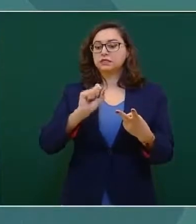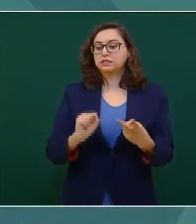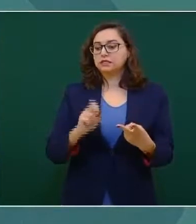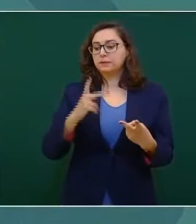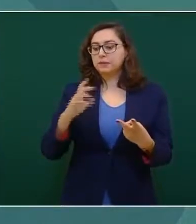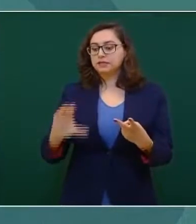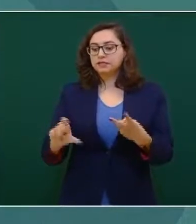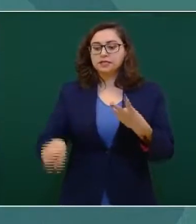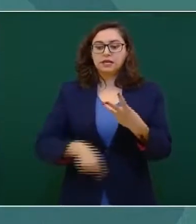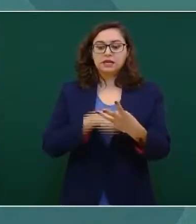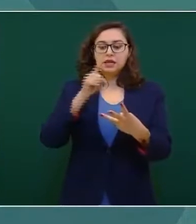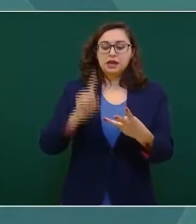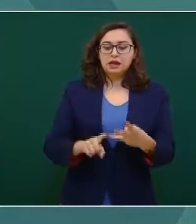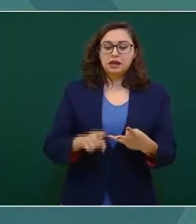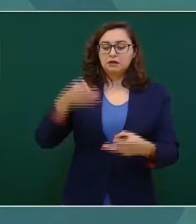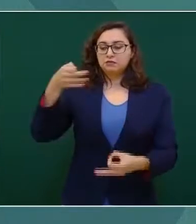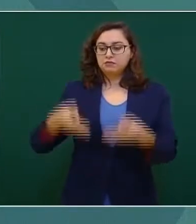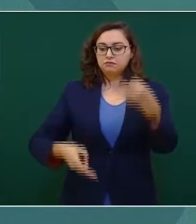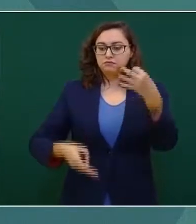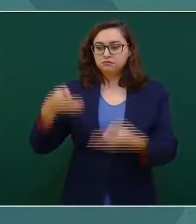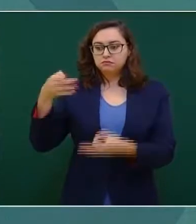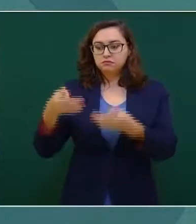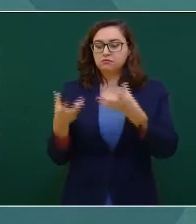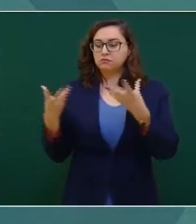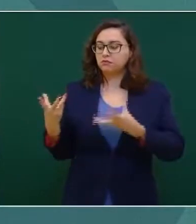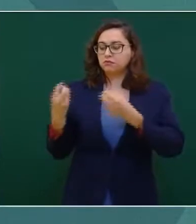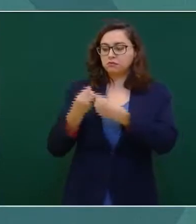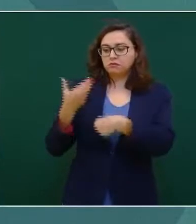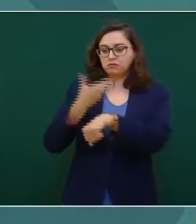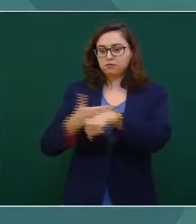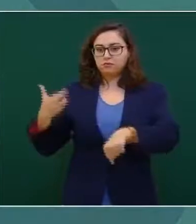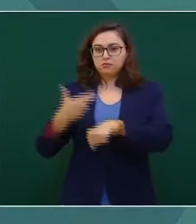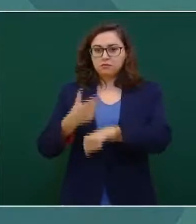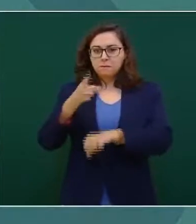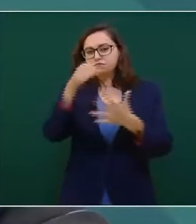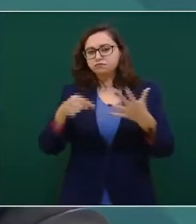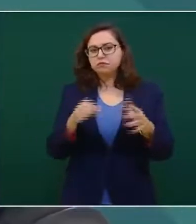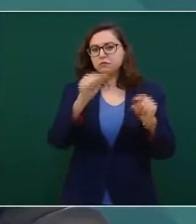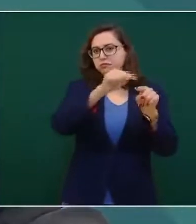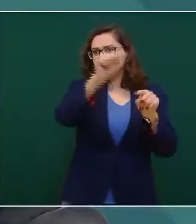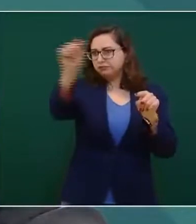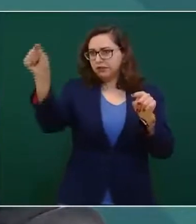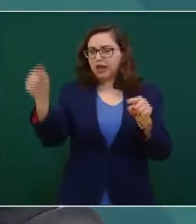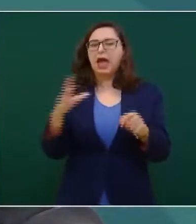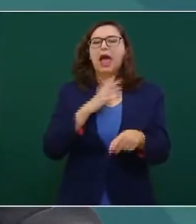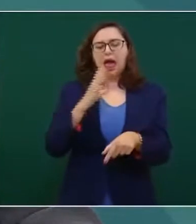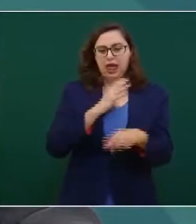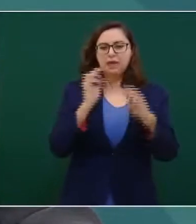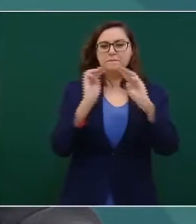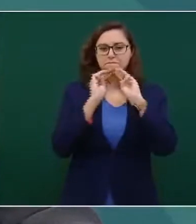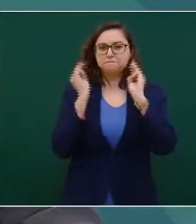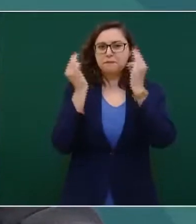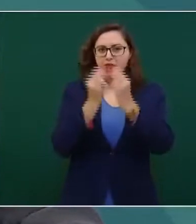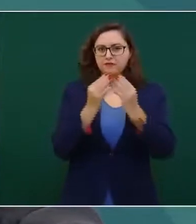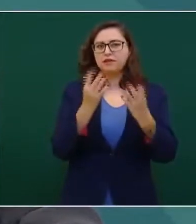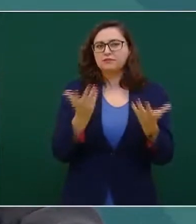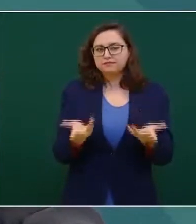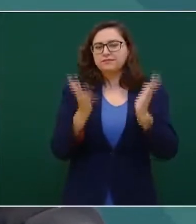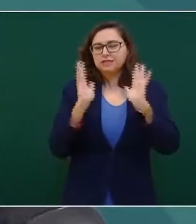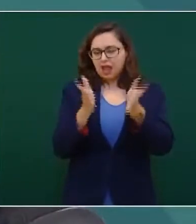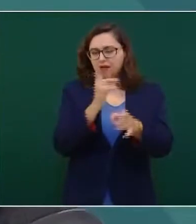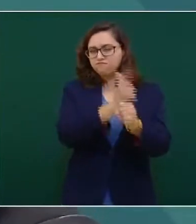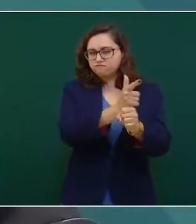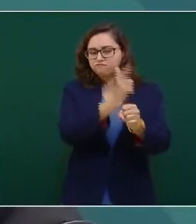encargamos de disolver las bandas. ¿Y es lo que estamos haciendo? Entonces, estamos trabajando en eso